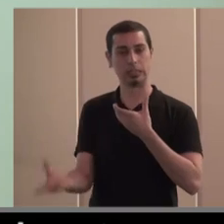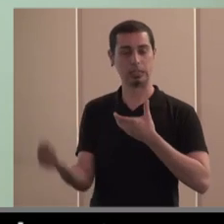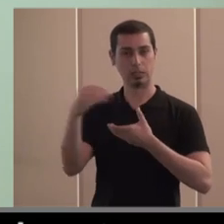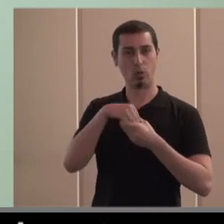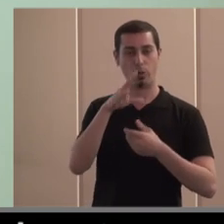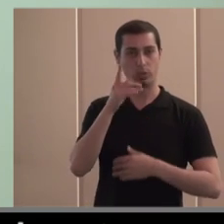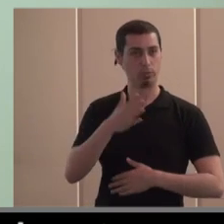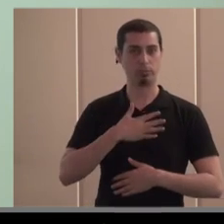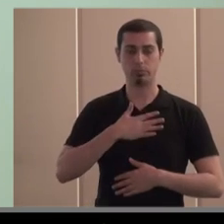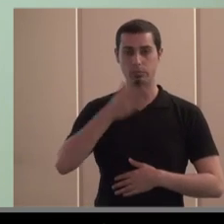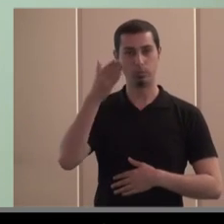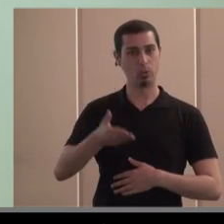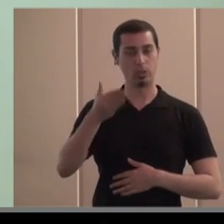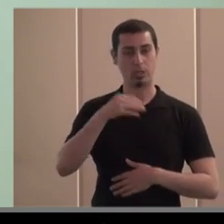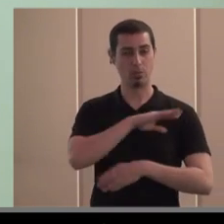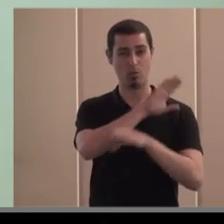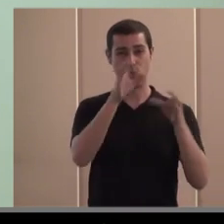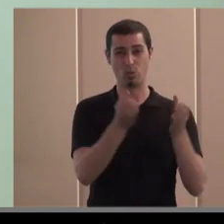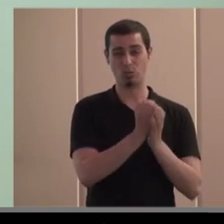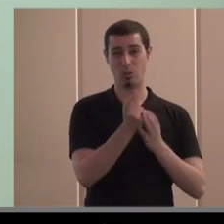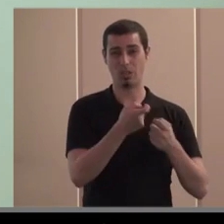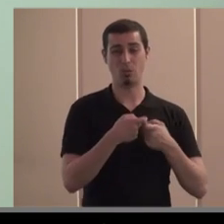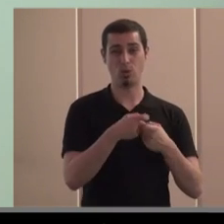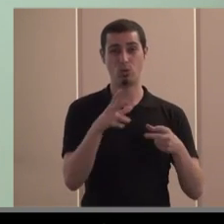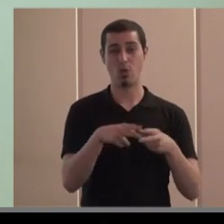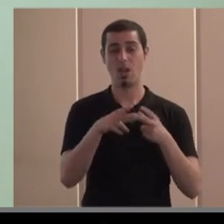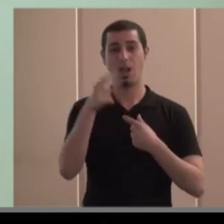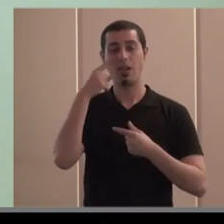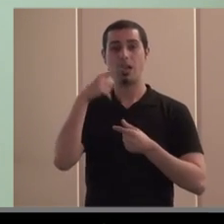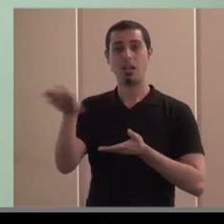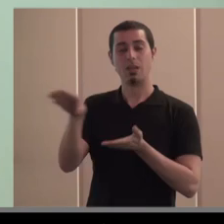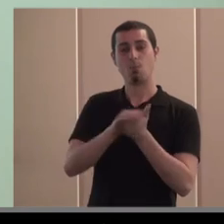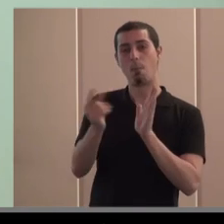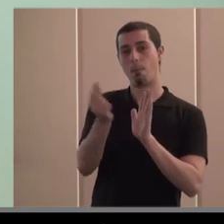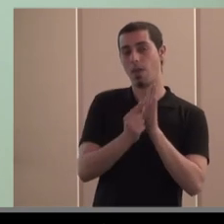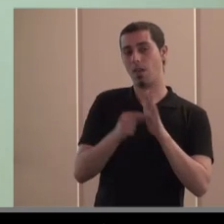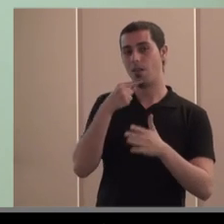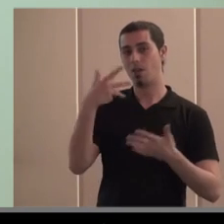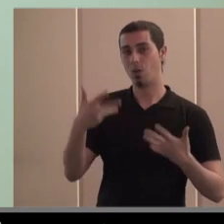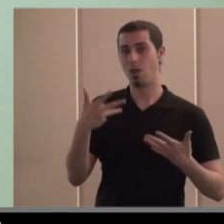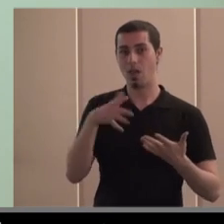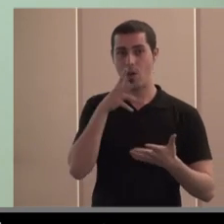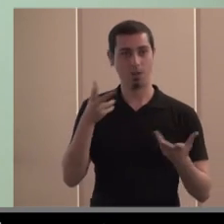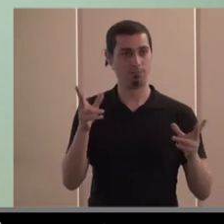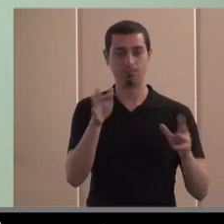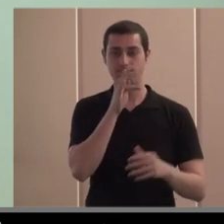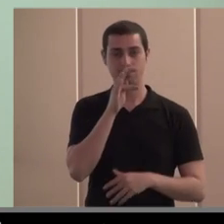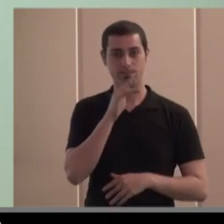patrimonio importante del mundo cooperativo de la economía social que engancharemos de alguna manera pero en la actualidad no está